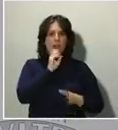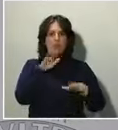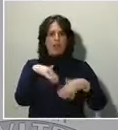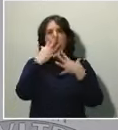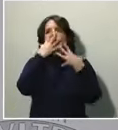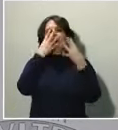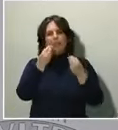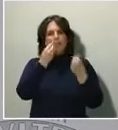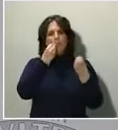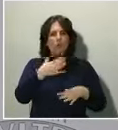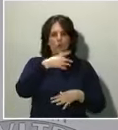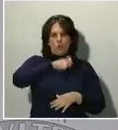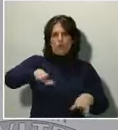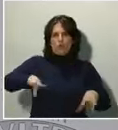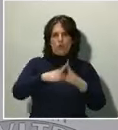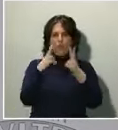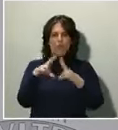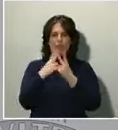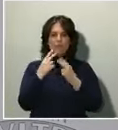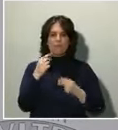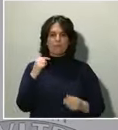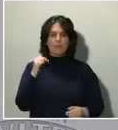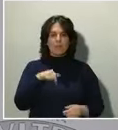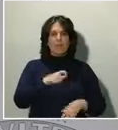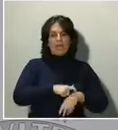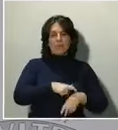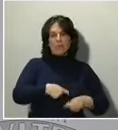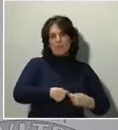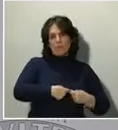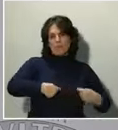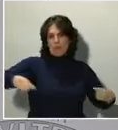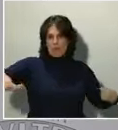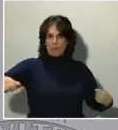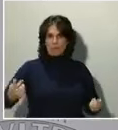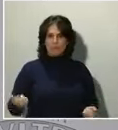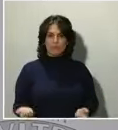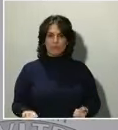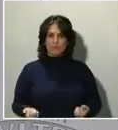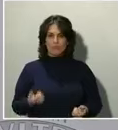muy largas en el tiempo, porque evidentemente estamos hablando de 15 días,